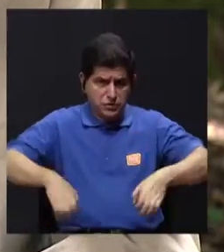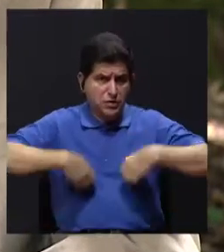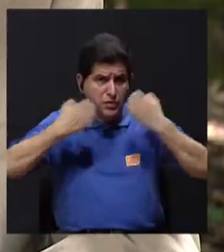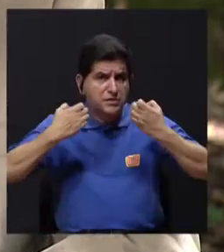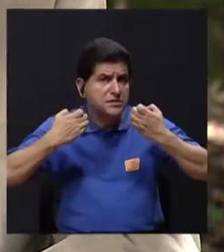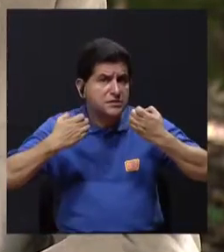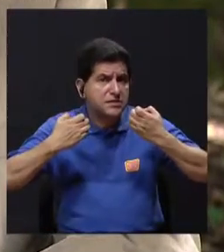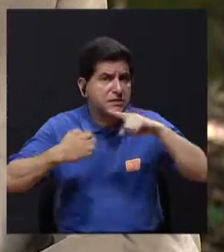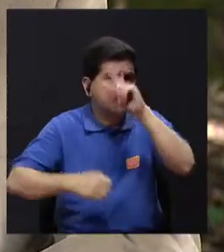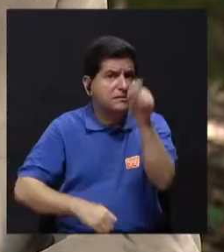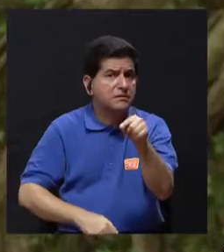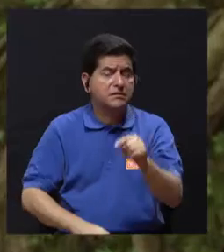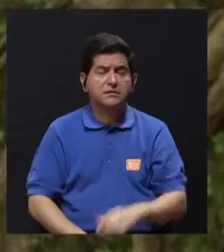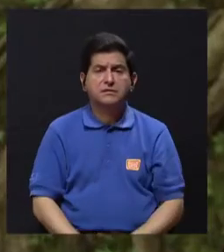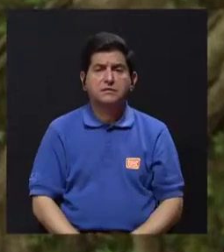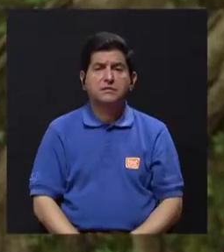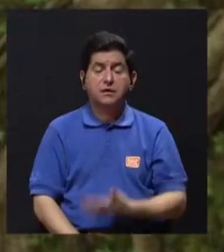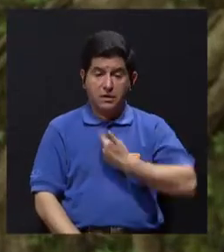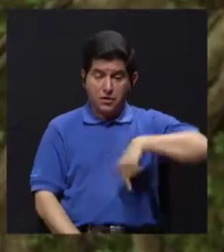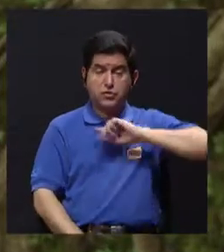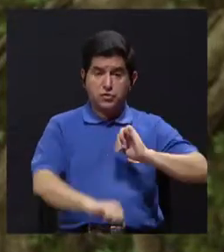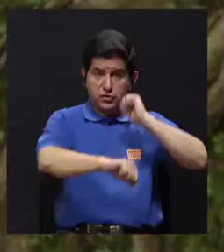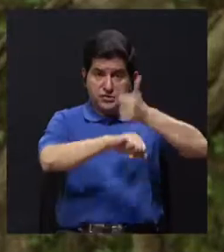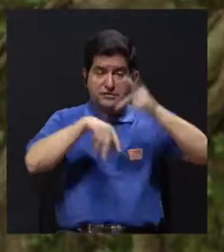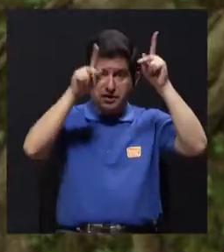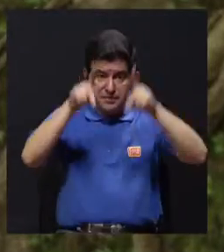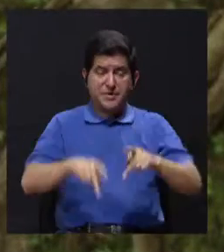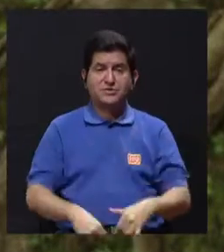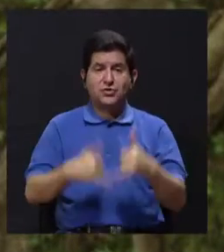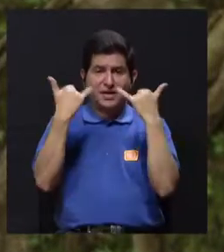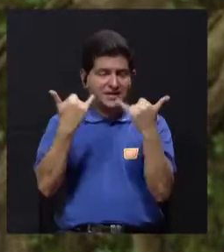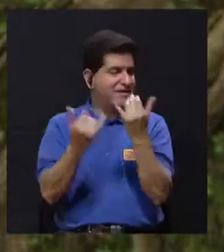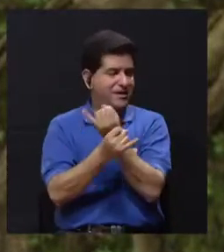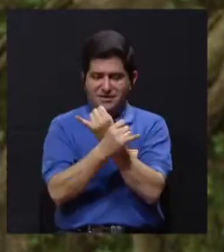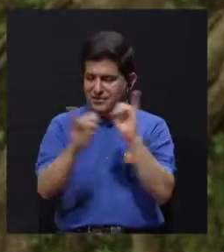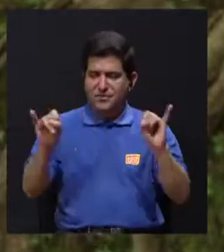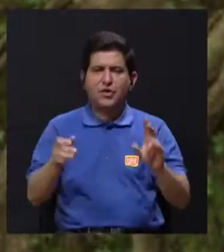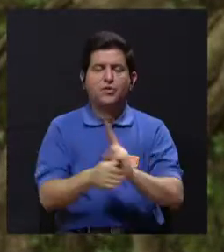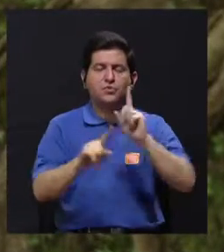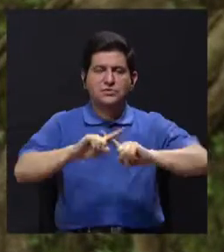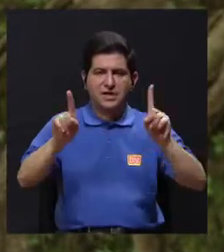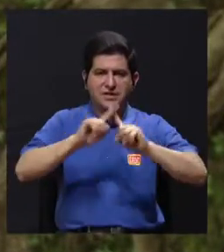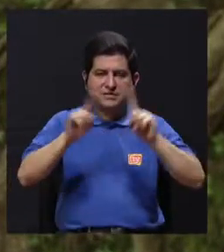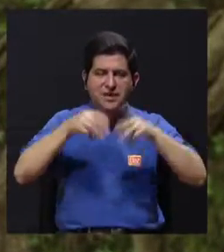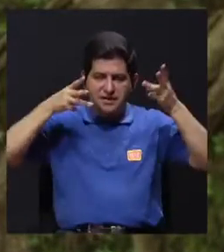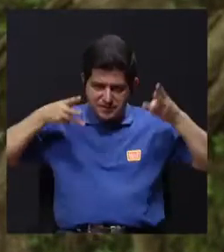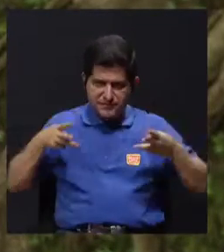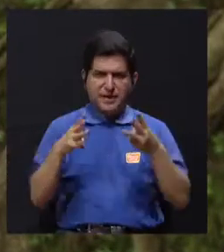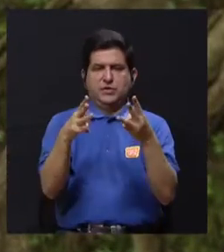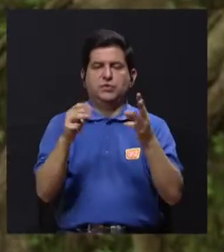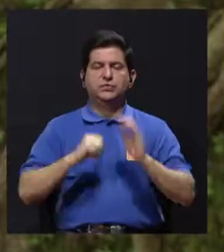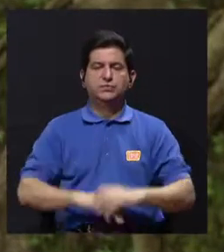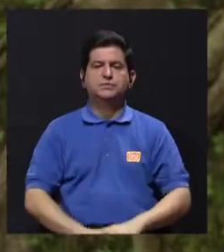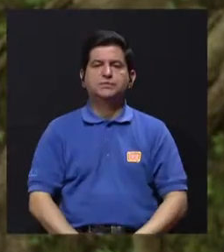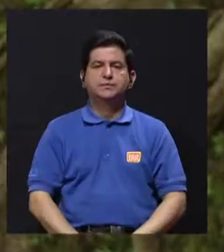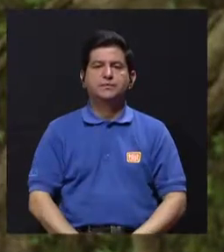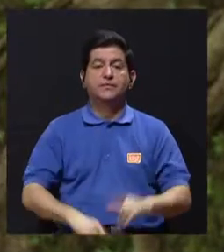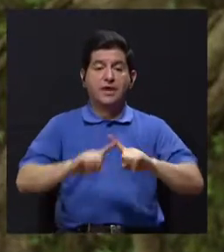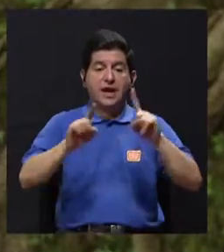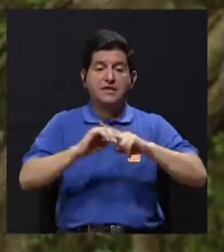recomendaciones en ese sentido? Claro, nosotros para definir que una persona ha perdido su independencia utilizamos diferentes métodos.